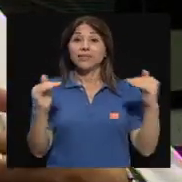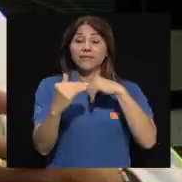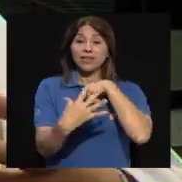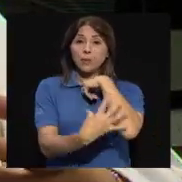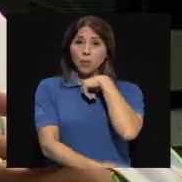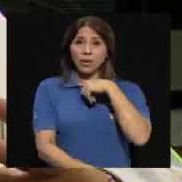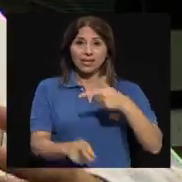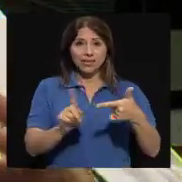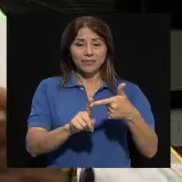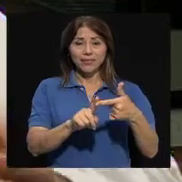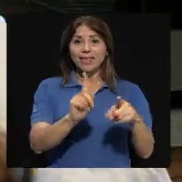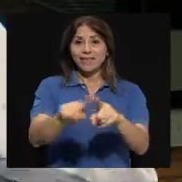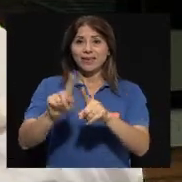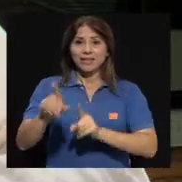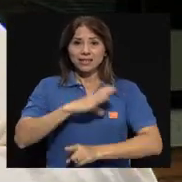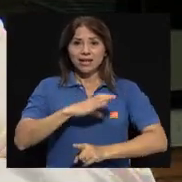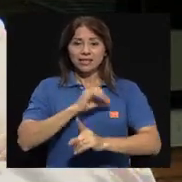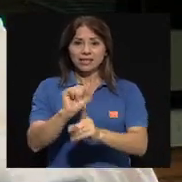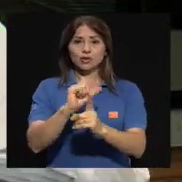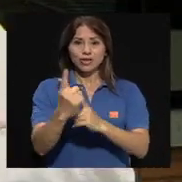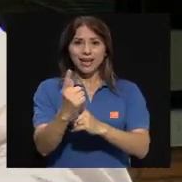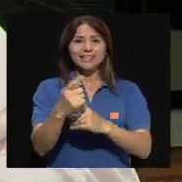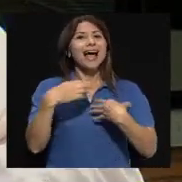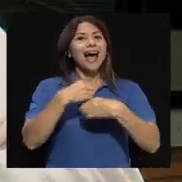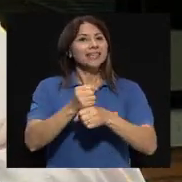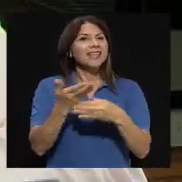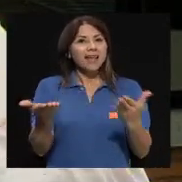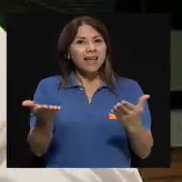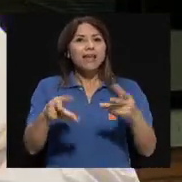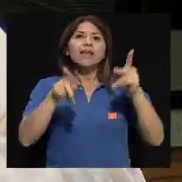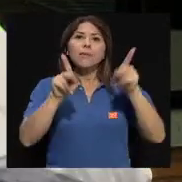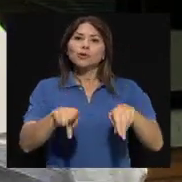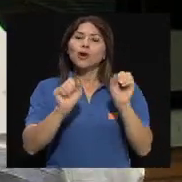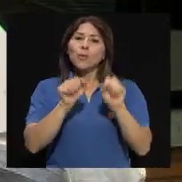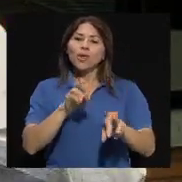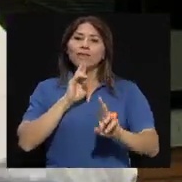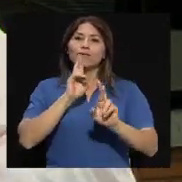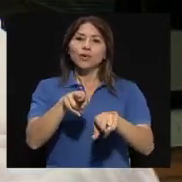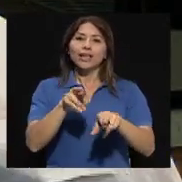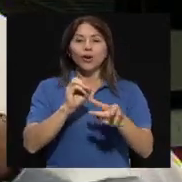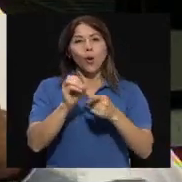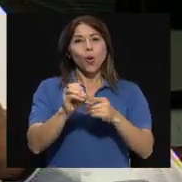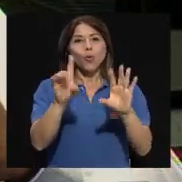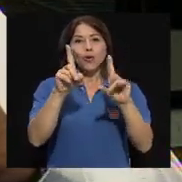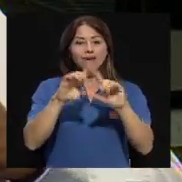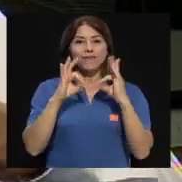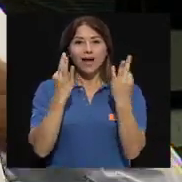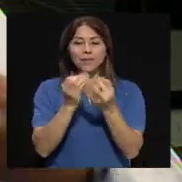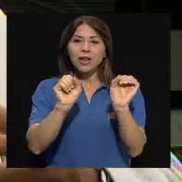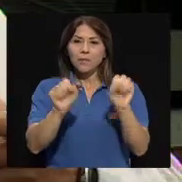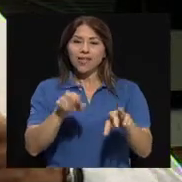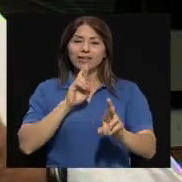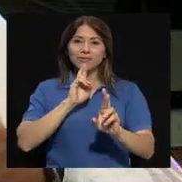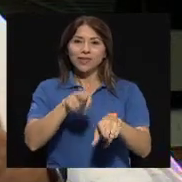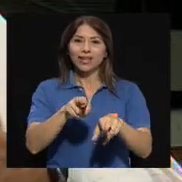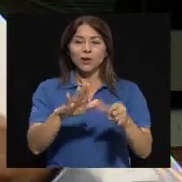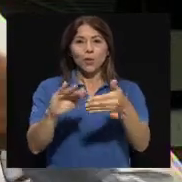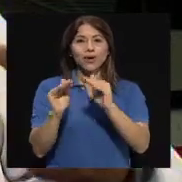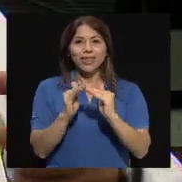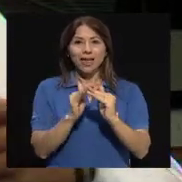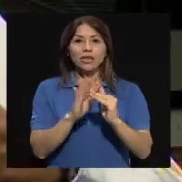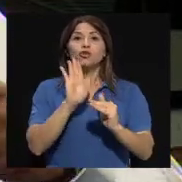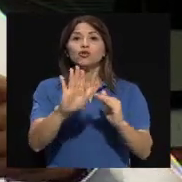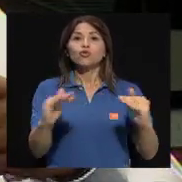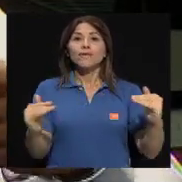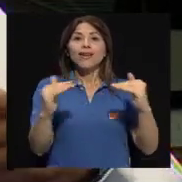sociedades de la salud, determina la capacidad de respuesta de una familia o de una comunidad, el nivel educativo, el nivel de